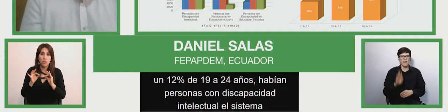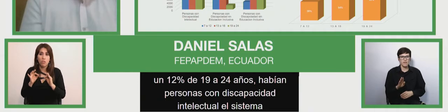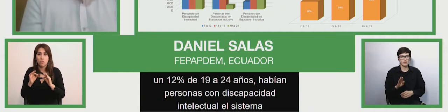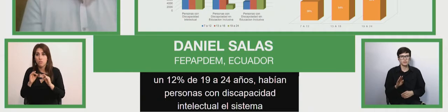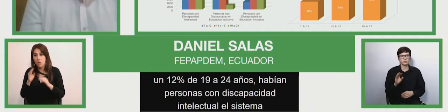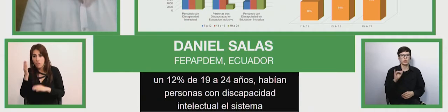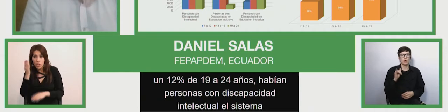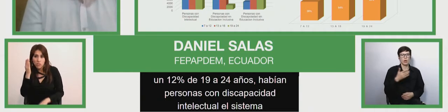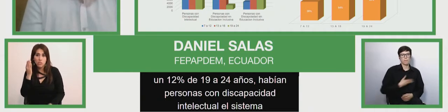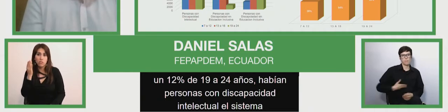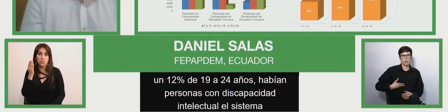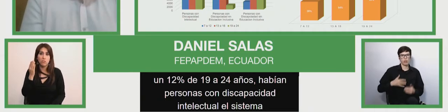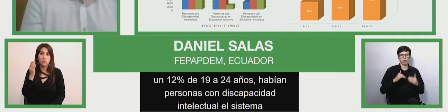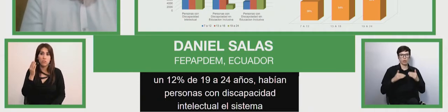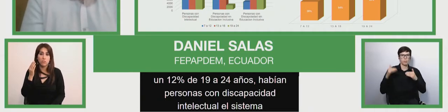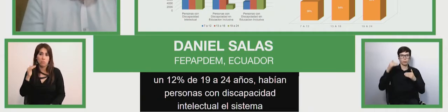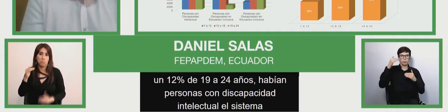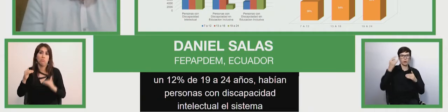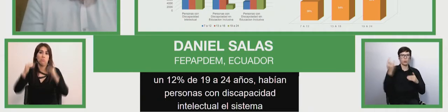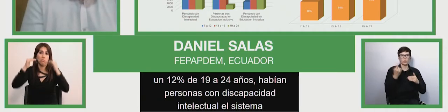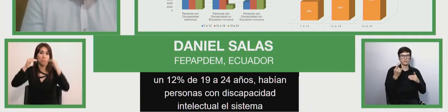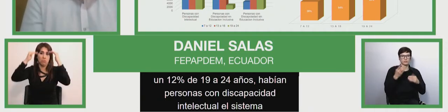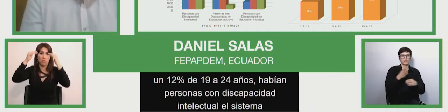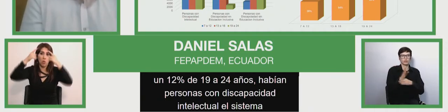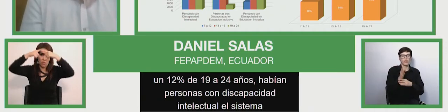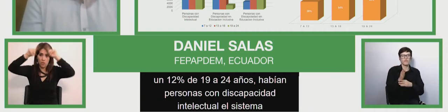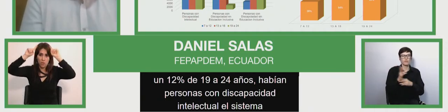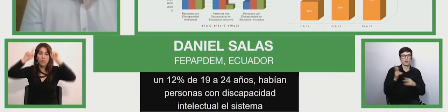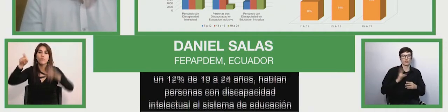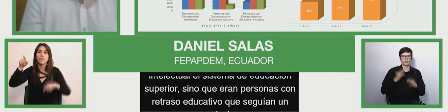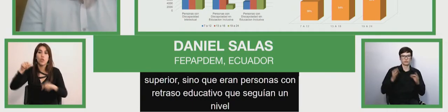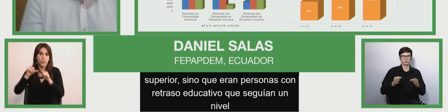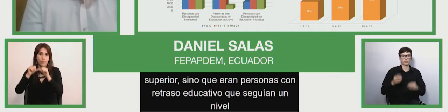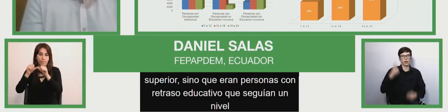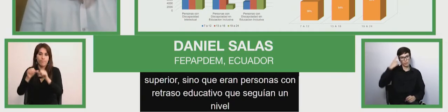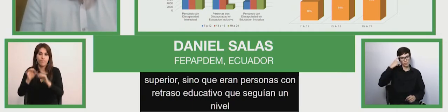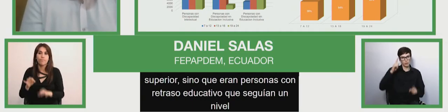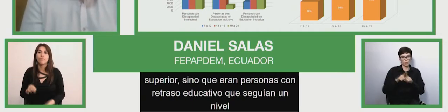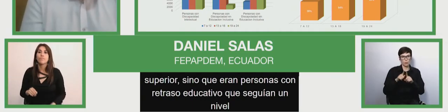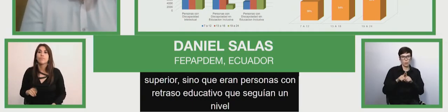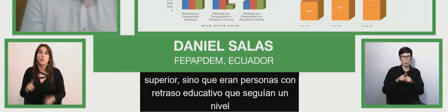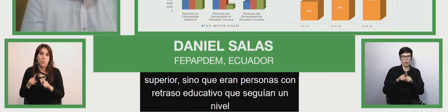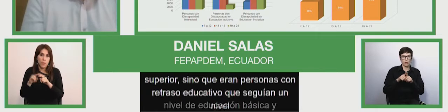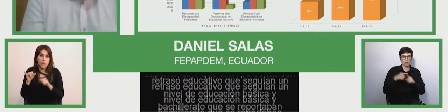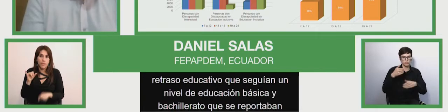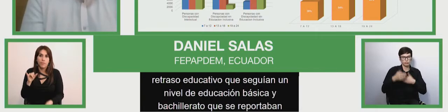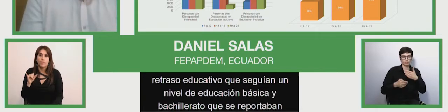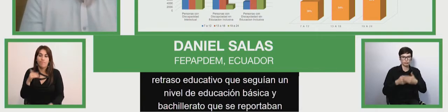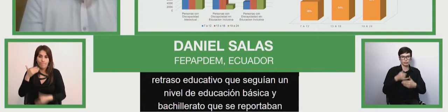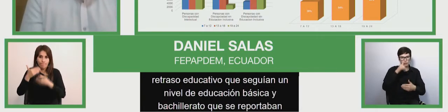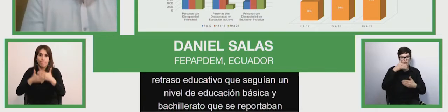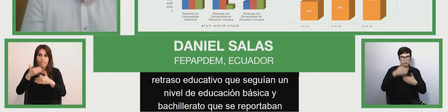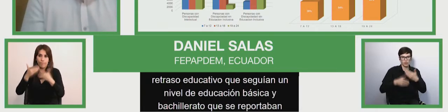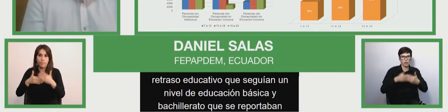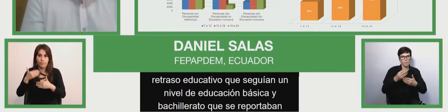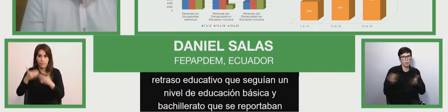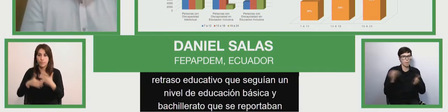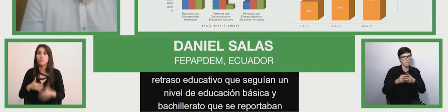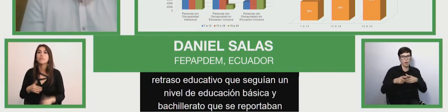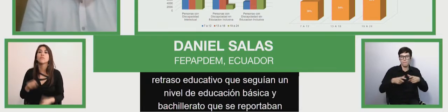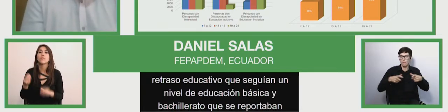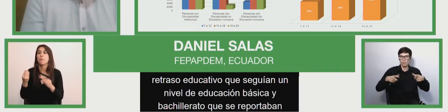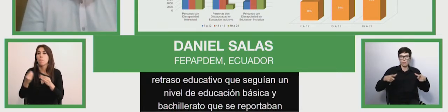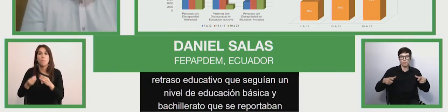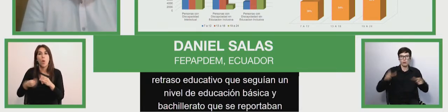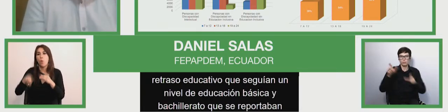que todavía se reportaban en las cifras oficiales. Pero lo que nos iba mostrando es que conforme pasaba el tiempo, más chicos salían,